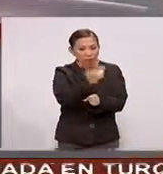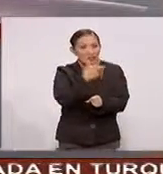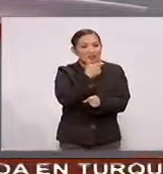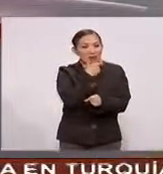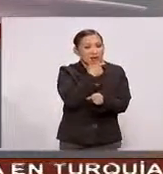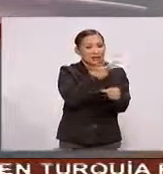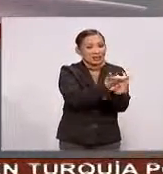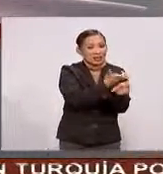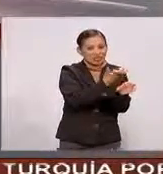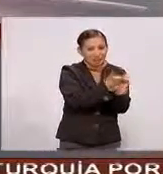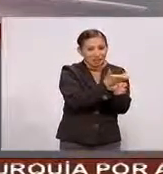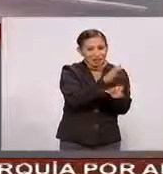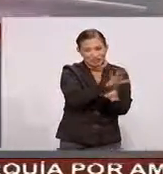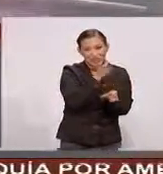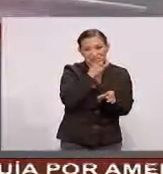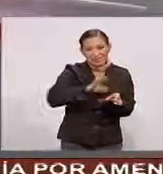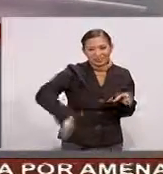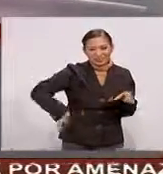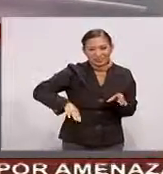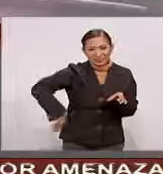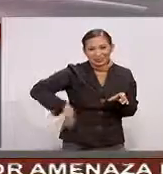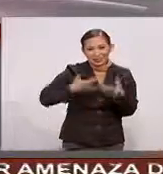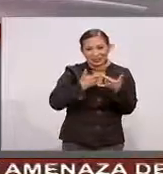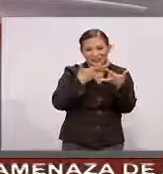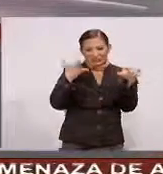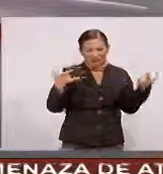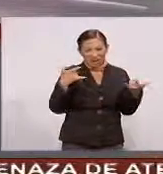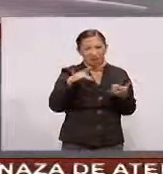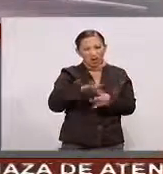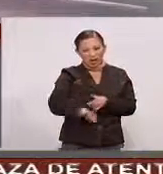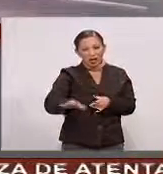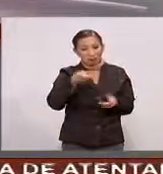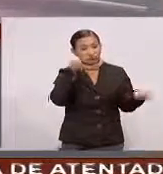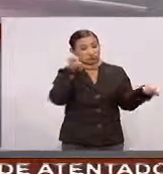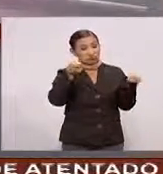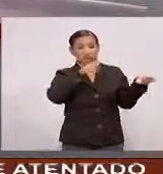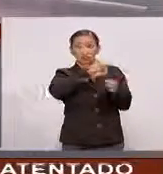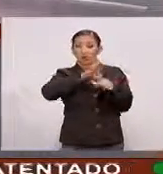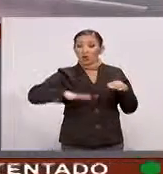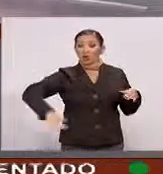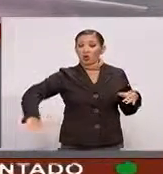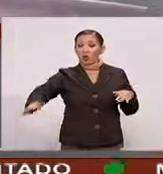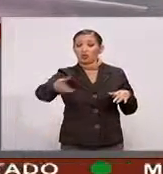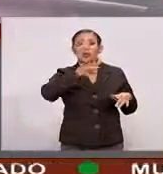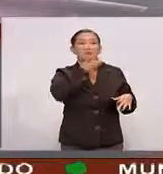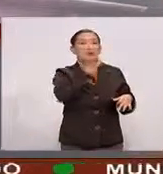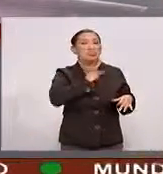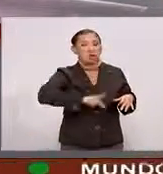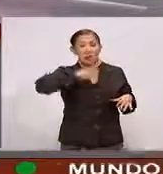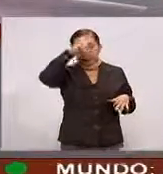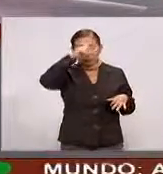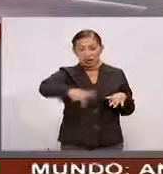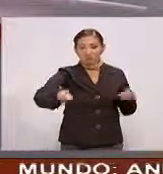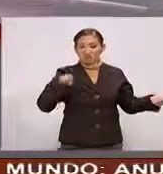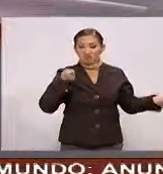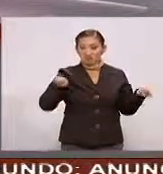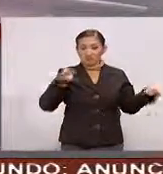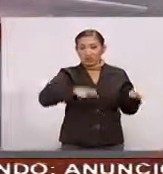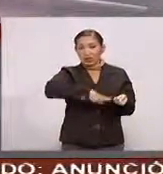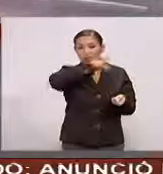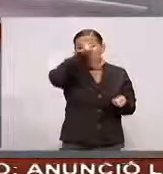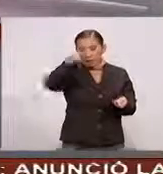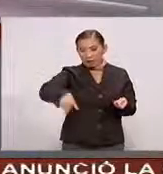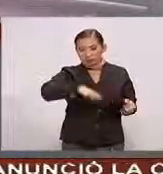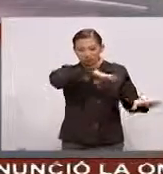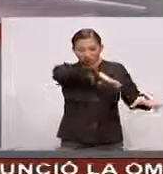ingleses Y los estadounidenses Justamente Como decía La nota Pues controlaban Prácticamente Lo que era El petróleo mexicano Posteriormente